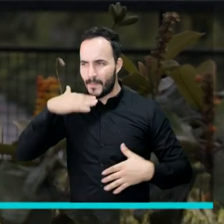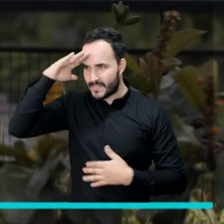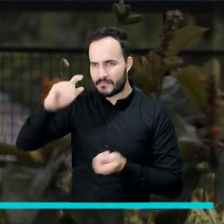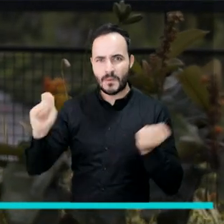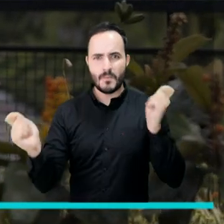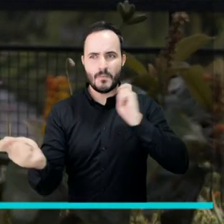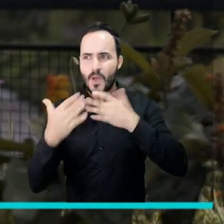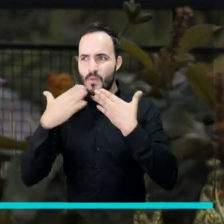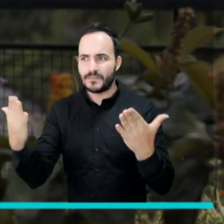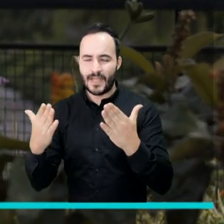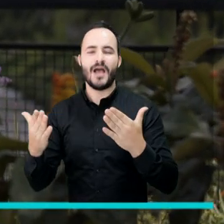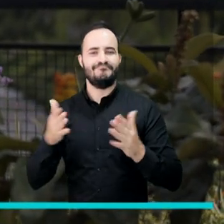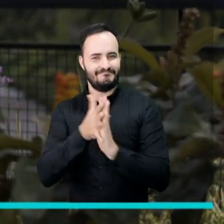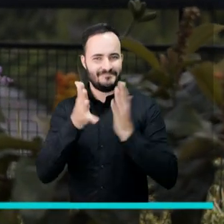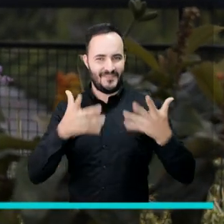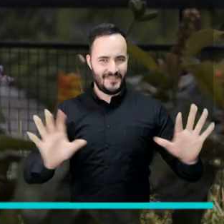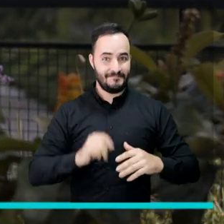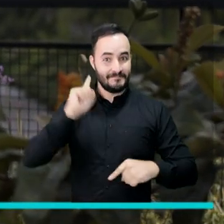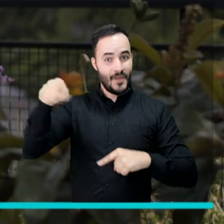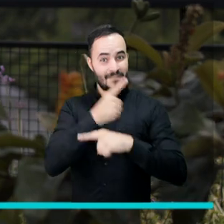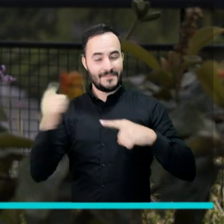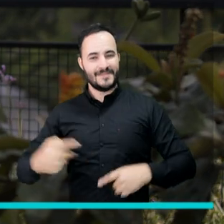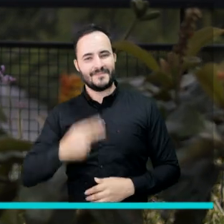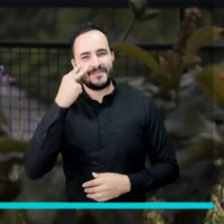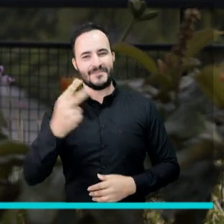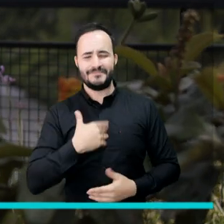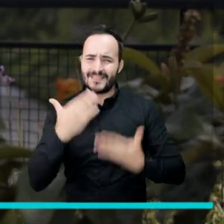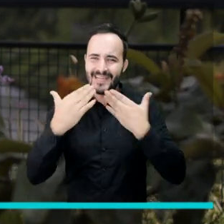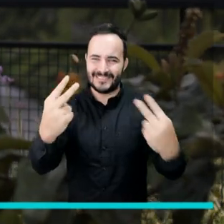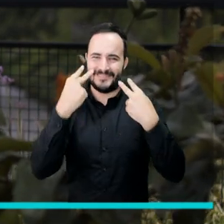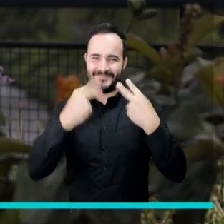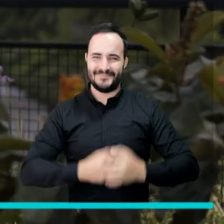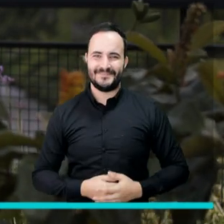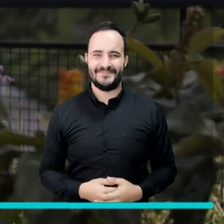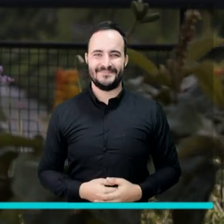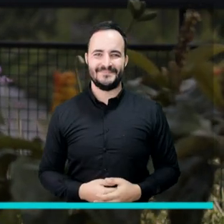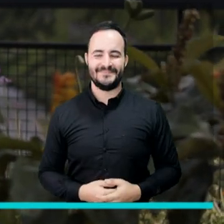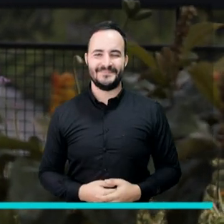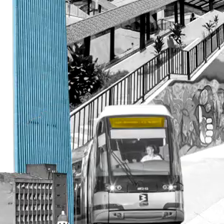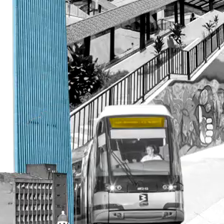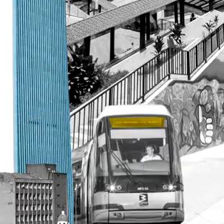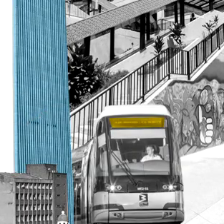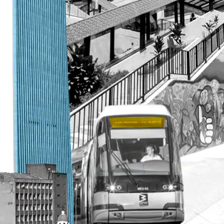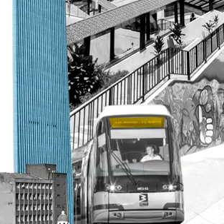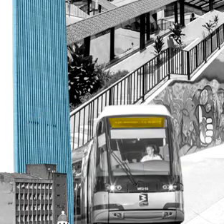esta emisión de Medellín Conecta TV. En 8 días los esperamos y gracias por acompañarnos.